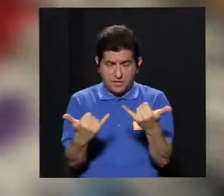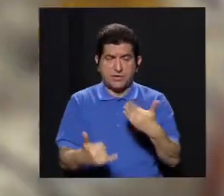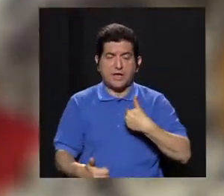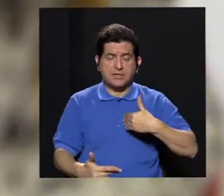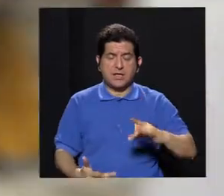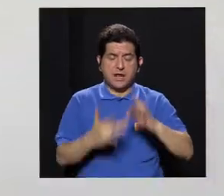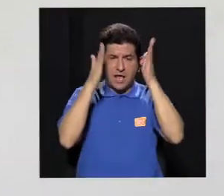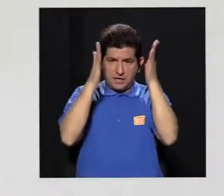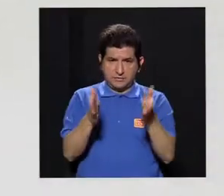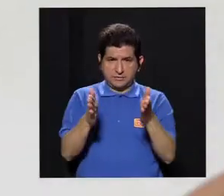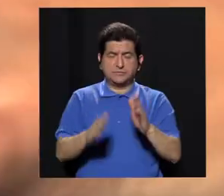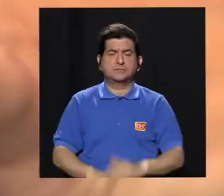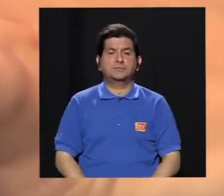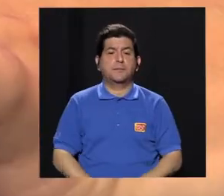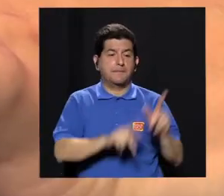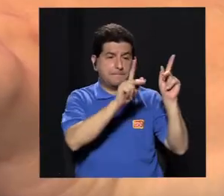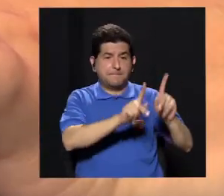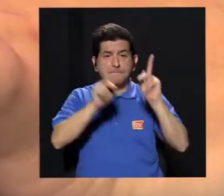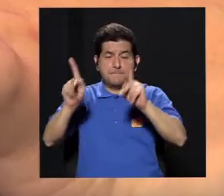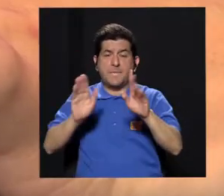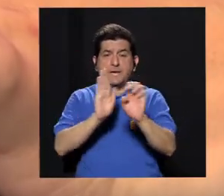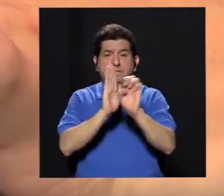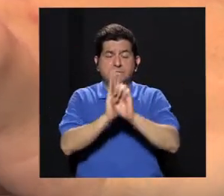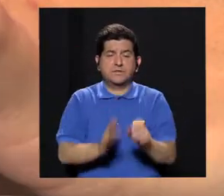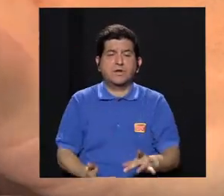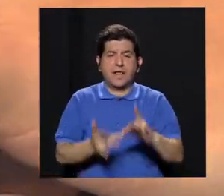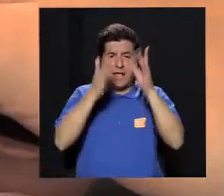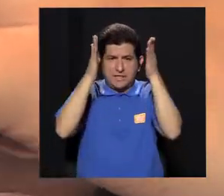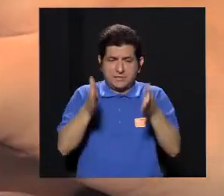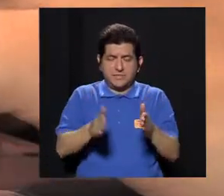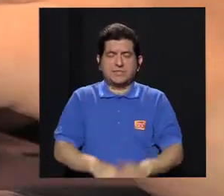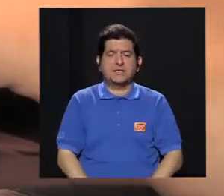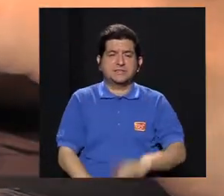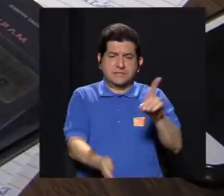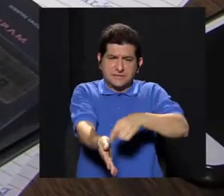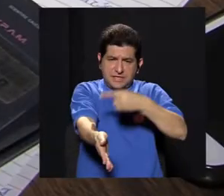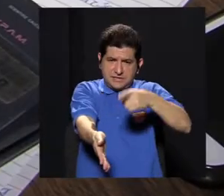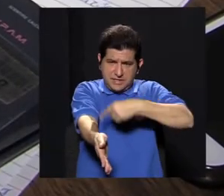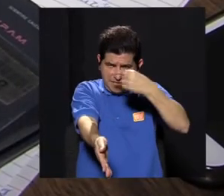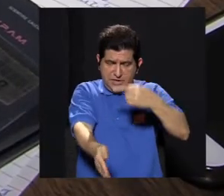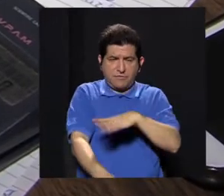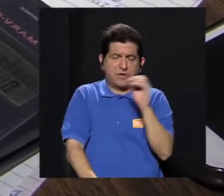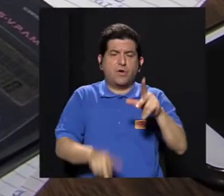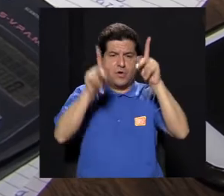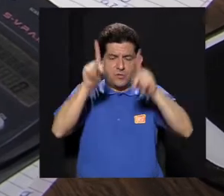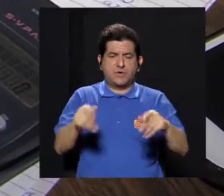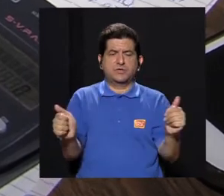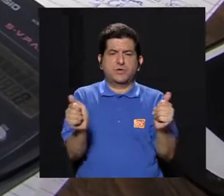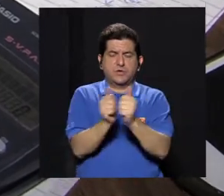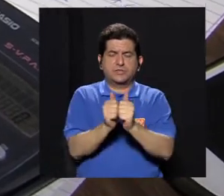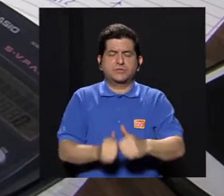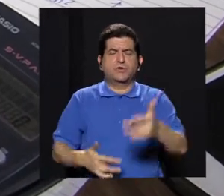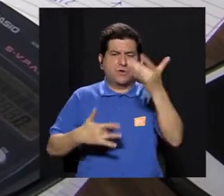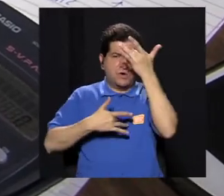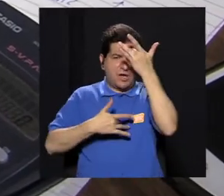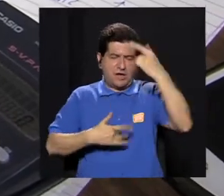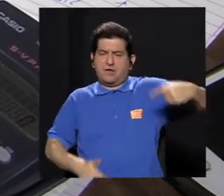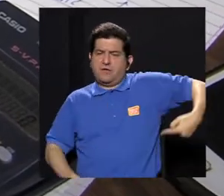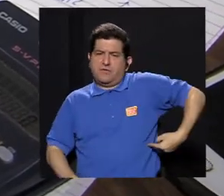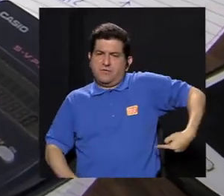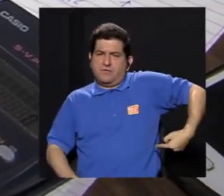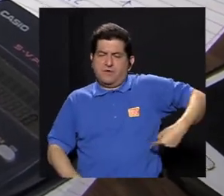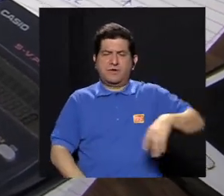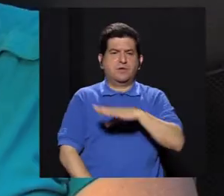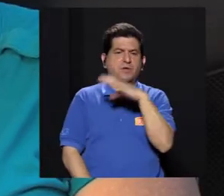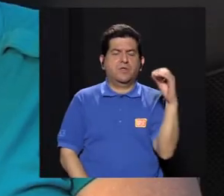a tener que empezar a tener especialistas y personas que son, por ejemplo, expertas en diabetes, expertas en pacientes con